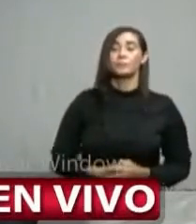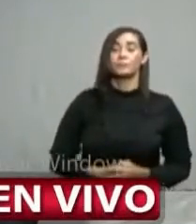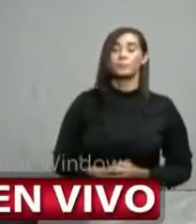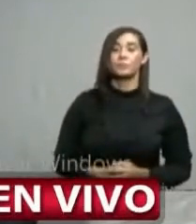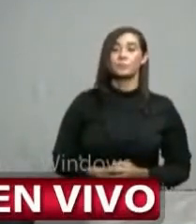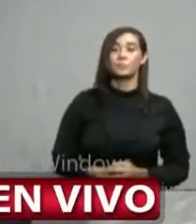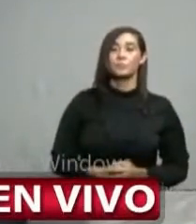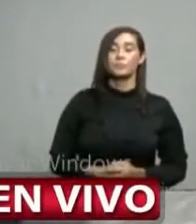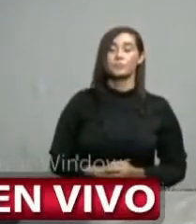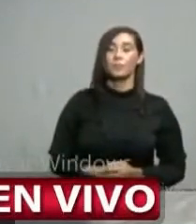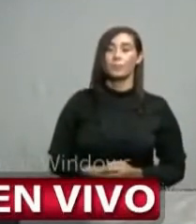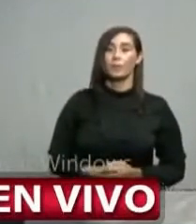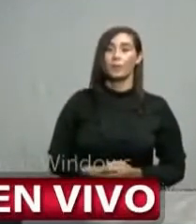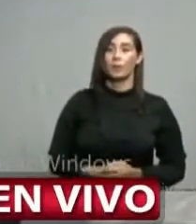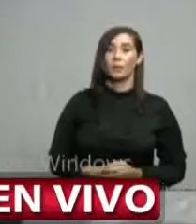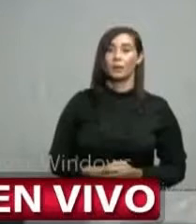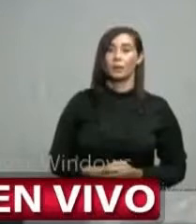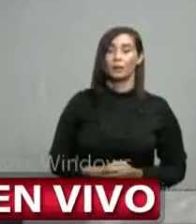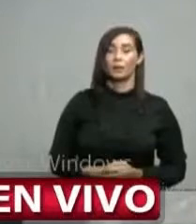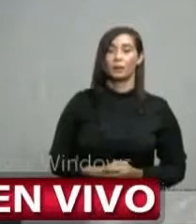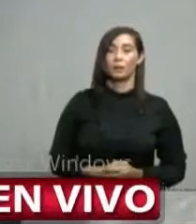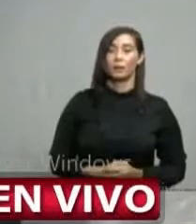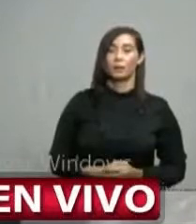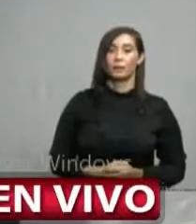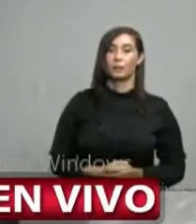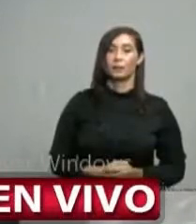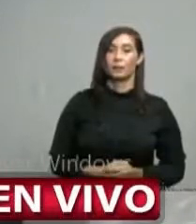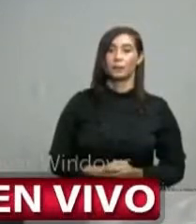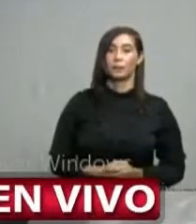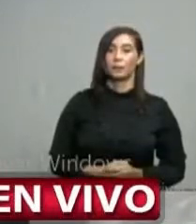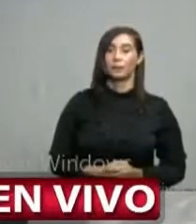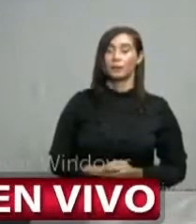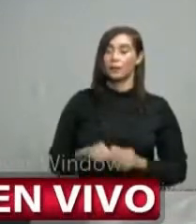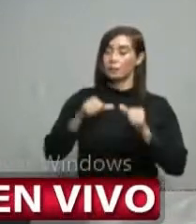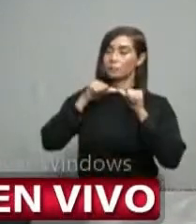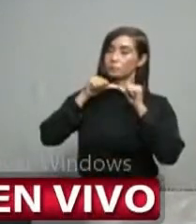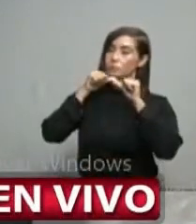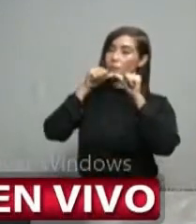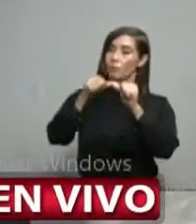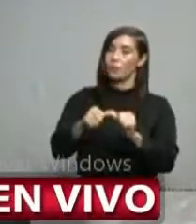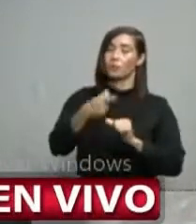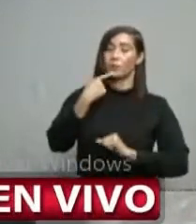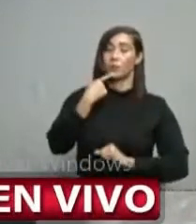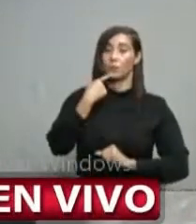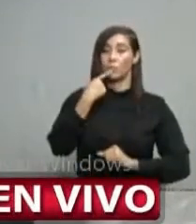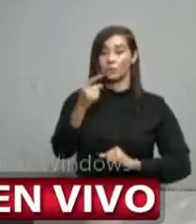En torno a las recomendaciones,